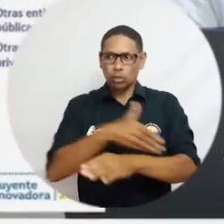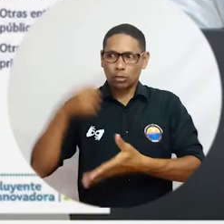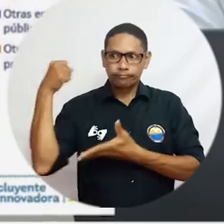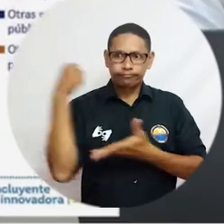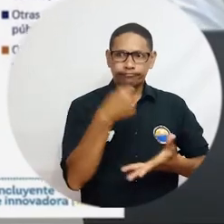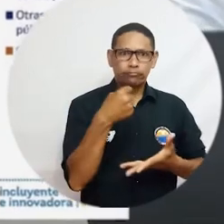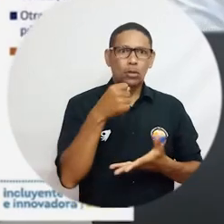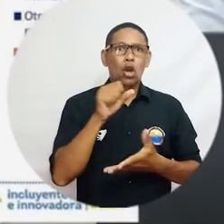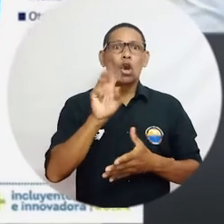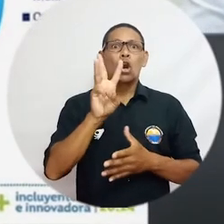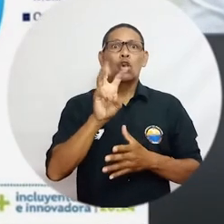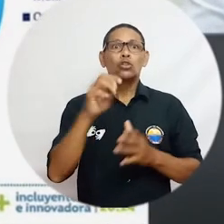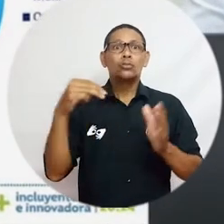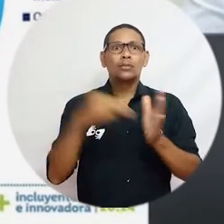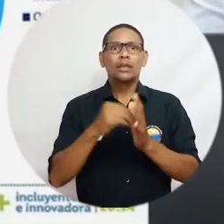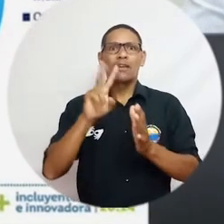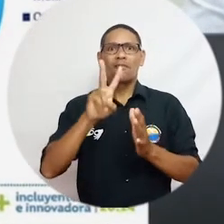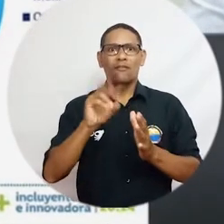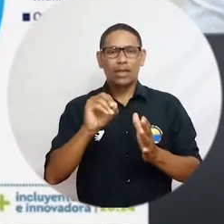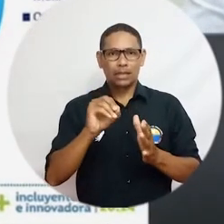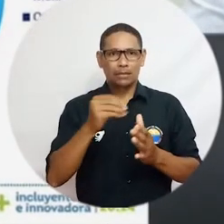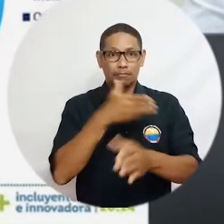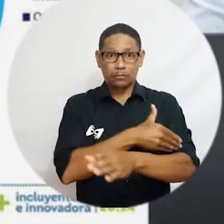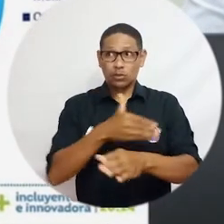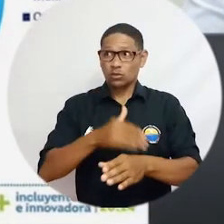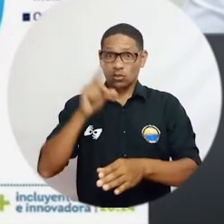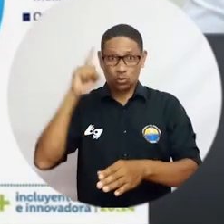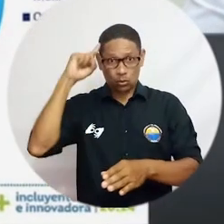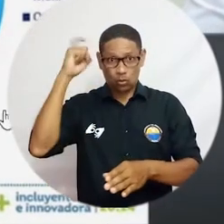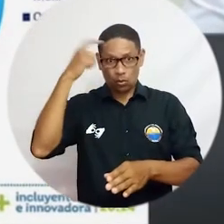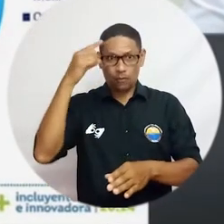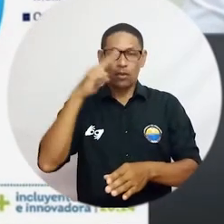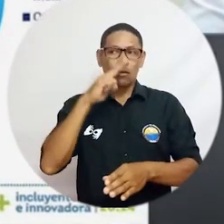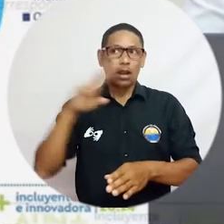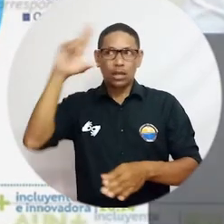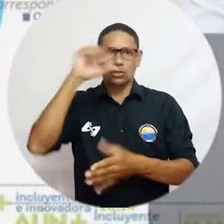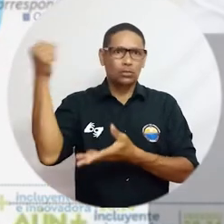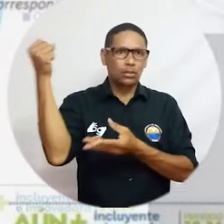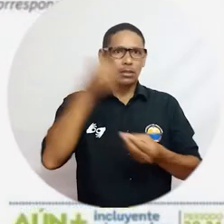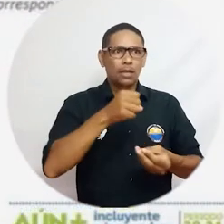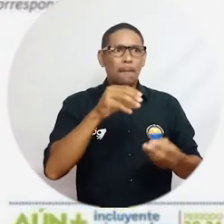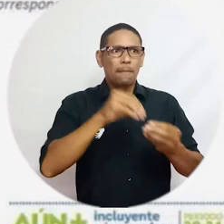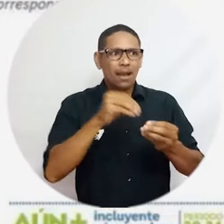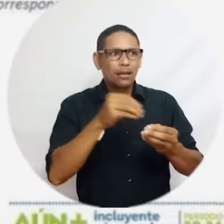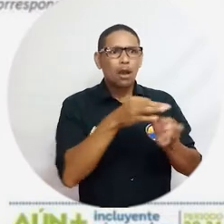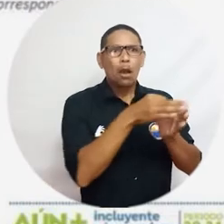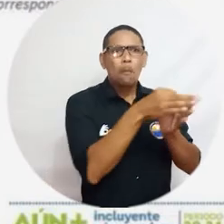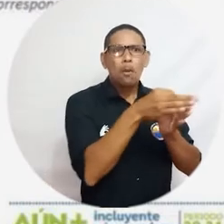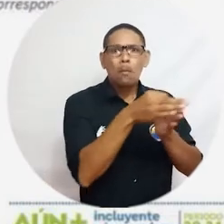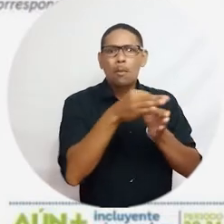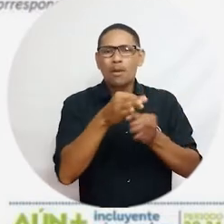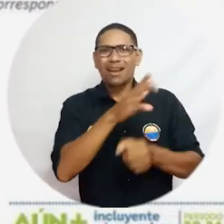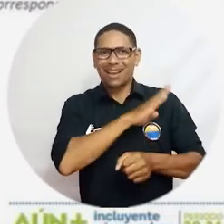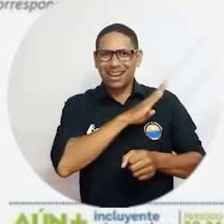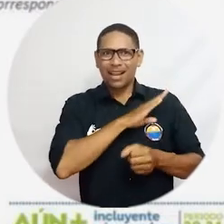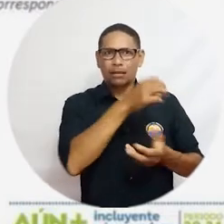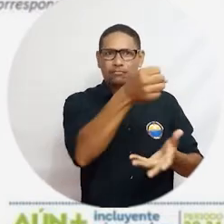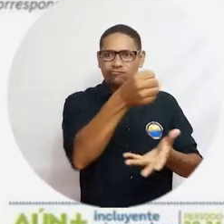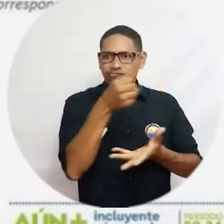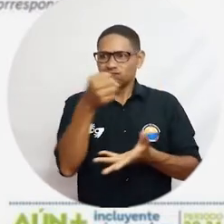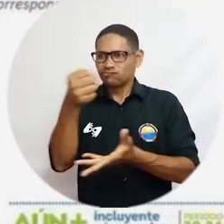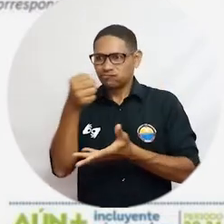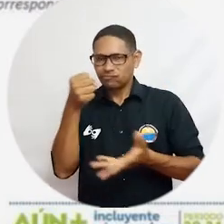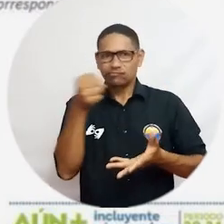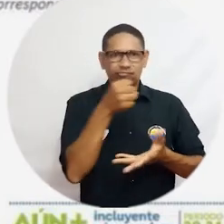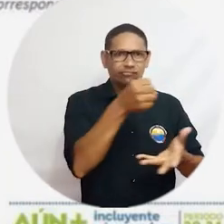recursos, los 8.020 millones otorgados por el Gobierno Nacional y las contribuciones de las alcaldías municipales y entidades privadas, los